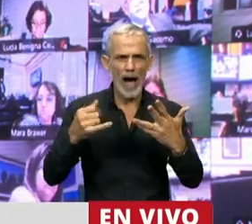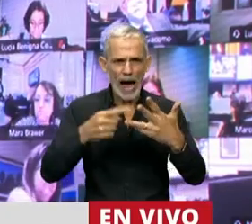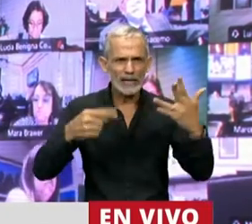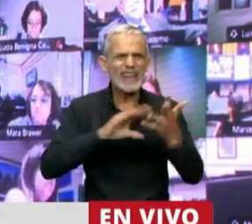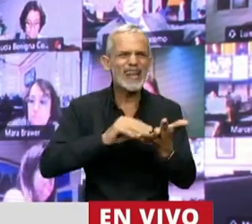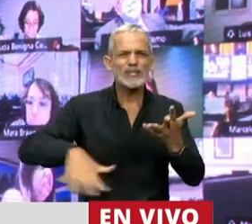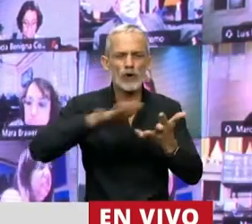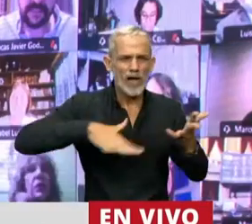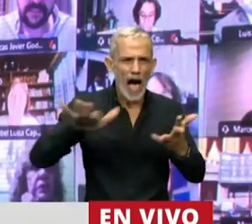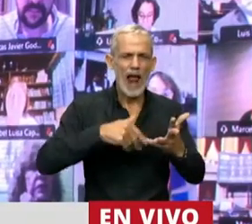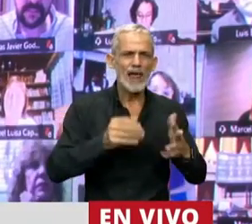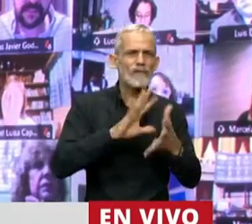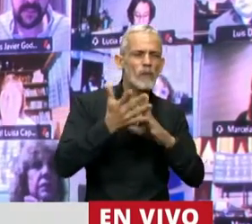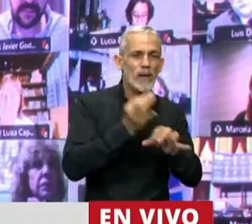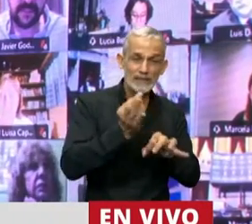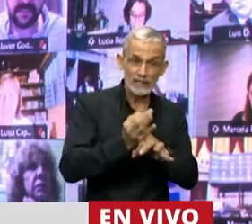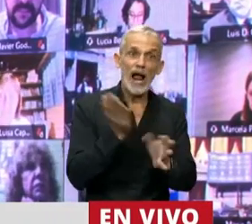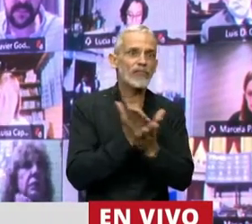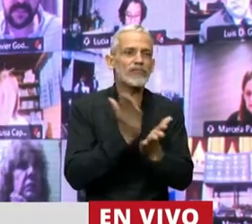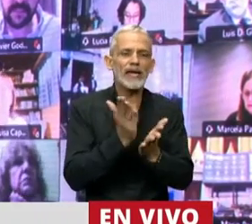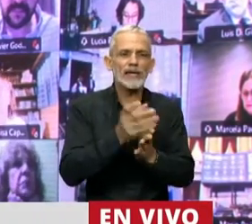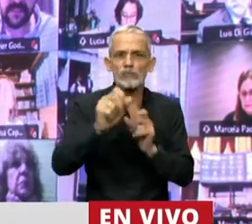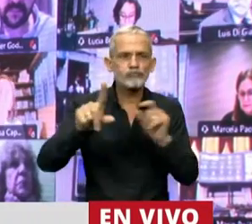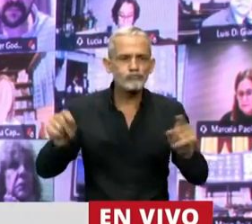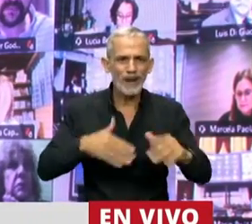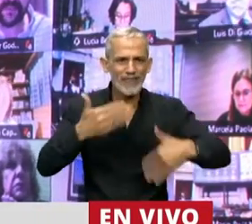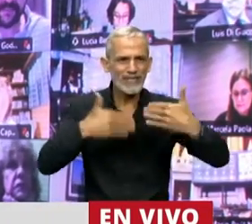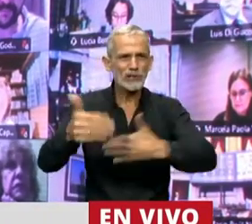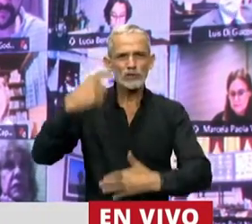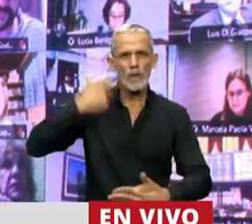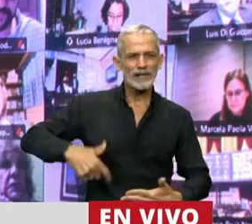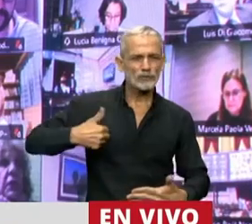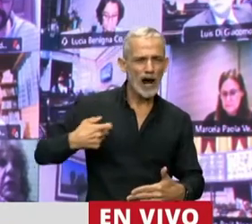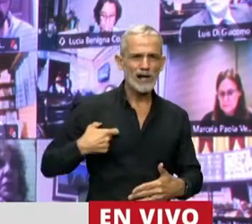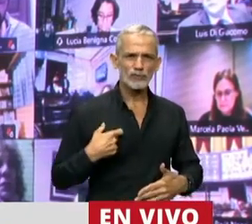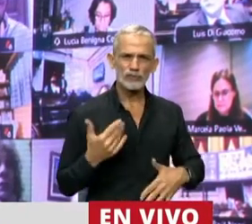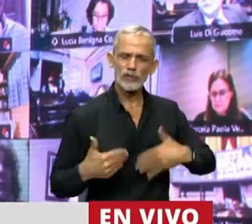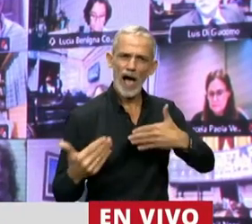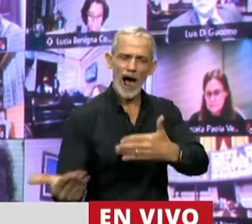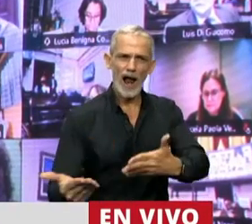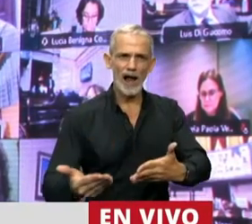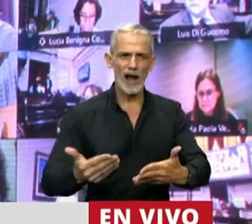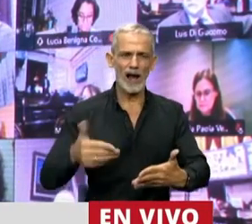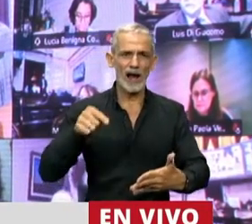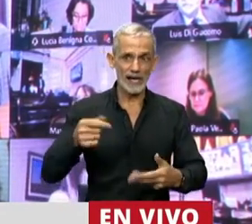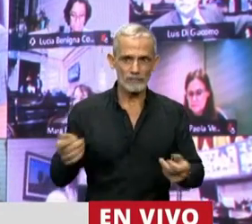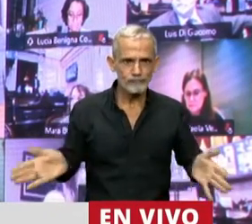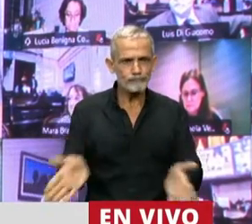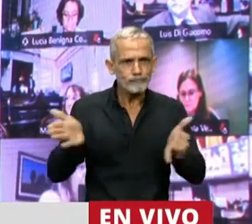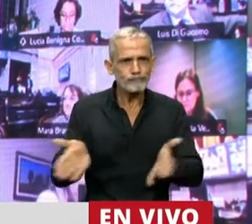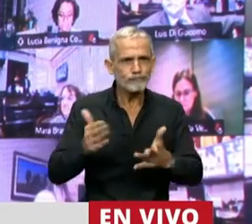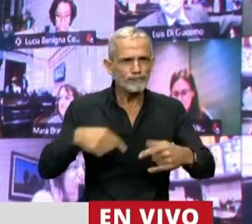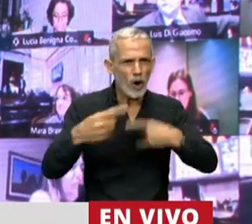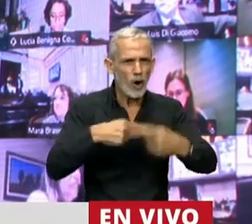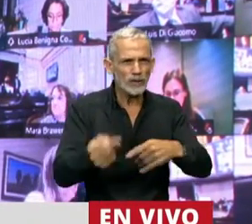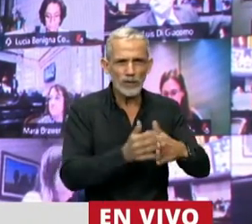territoriales, pedagógicos. El derecho de desarrollo personal y social que promueva la continuidad